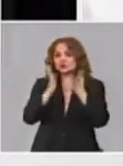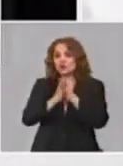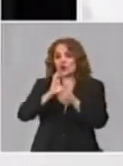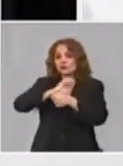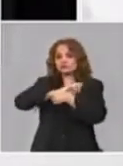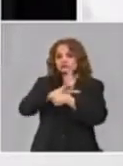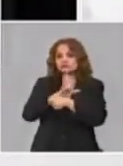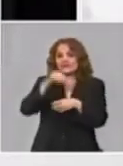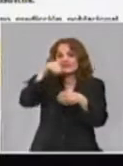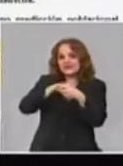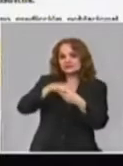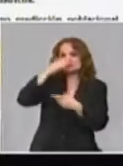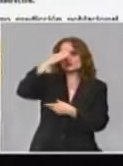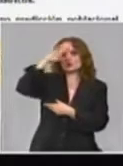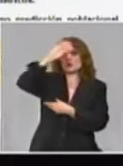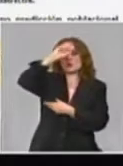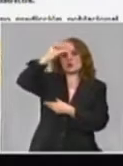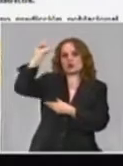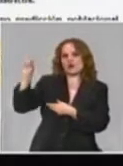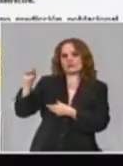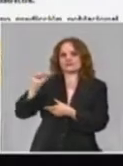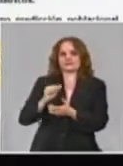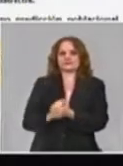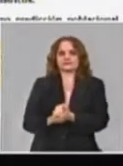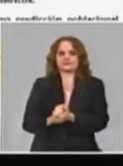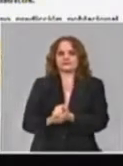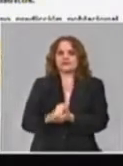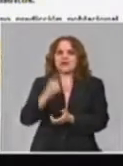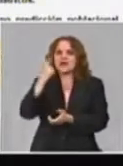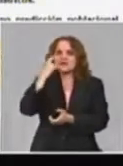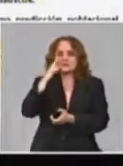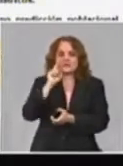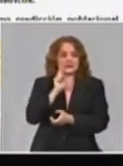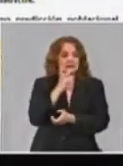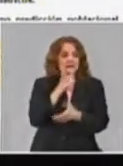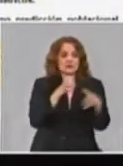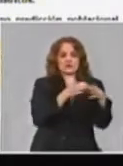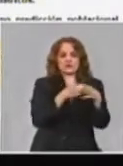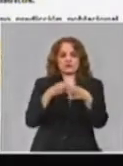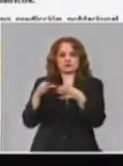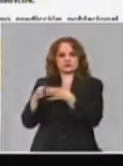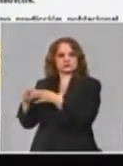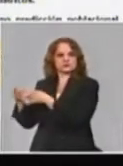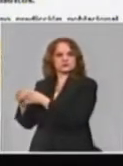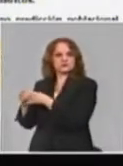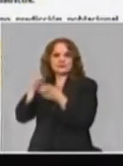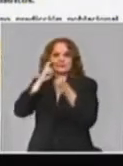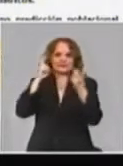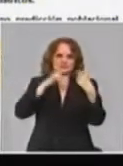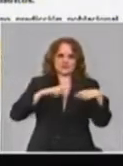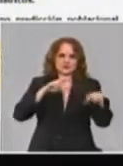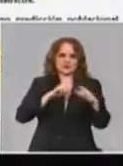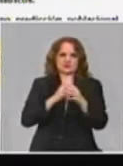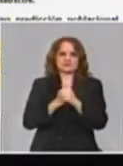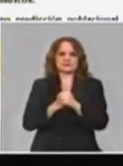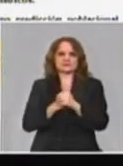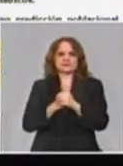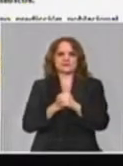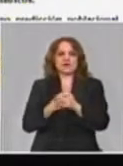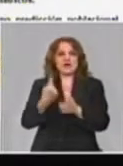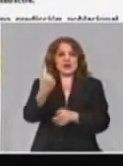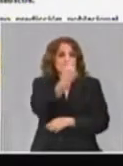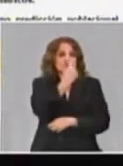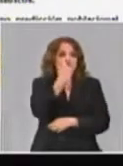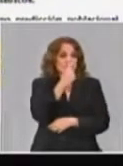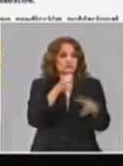de este grupo de la derecha grandes grupos de investigaciones hay un grupo que es corazón que son las diagnósticas